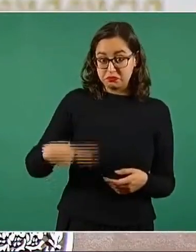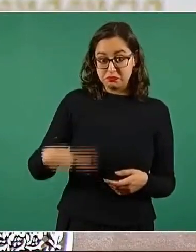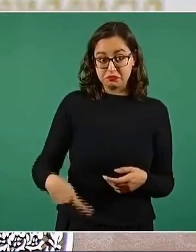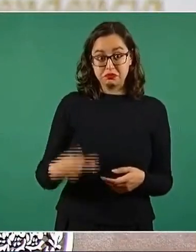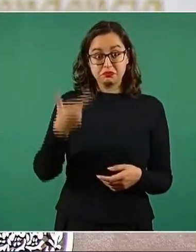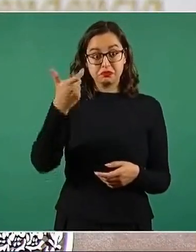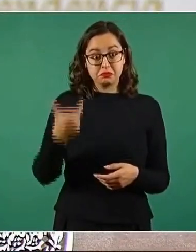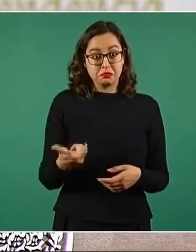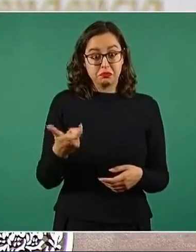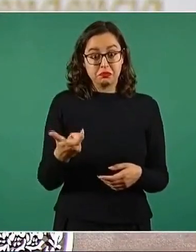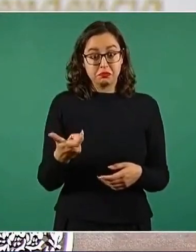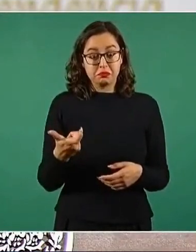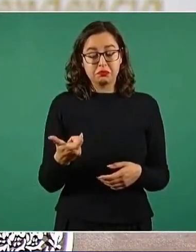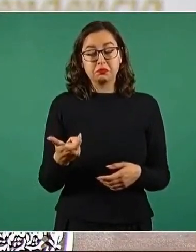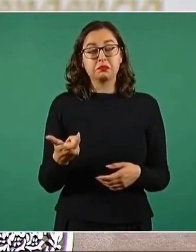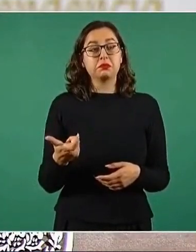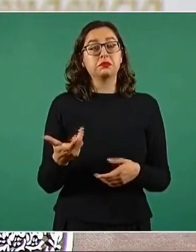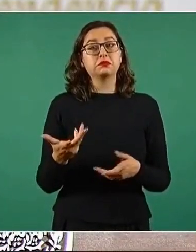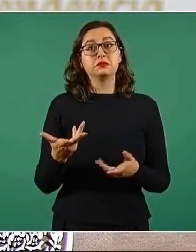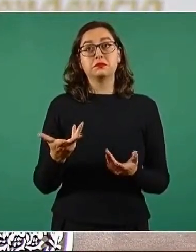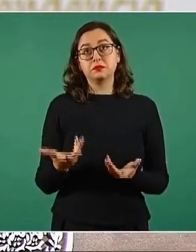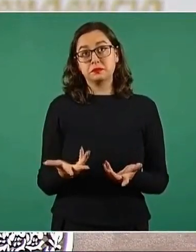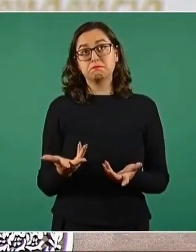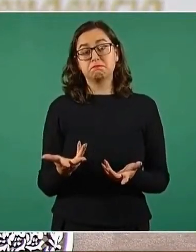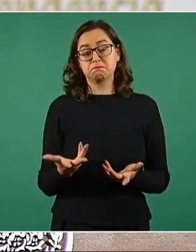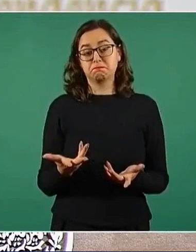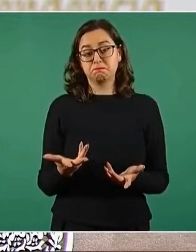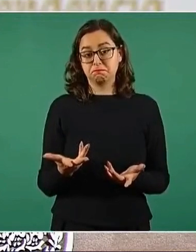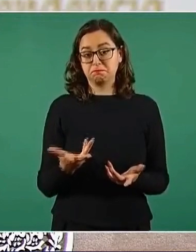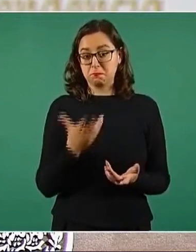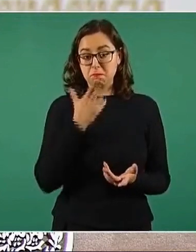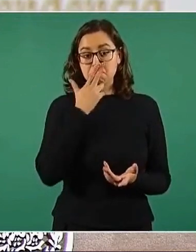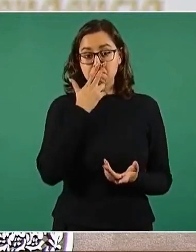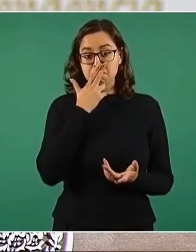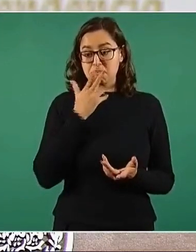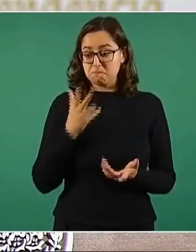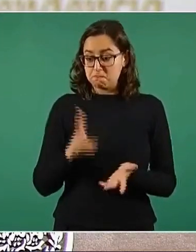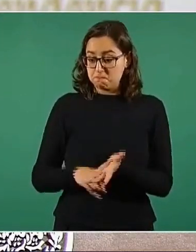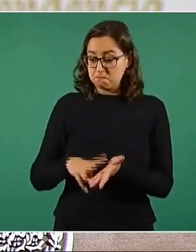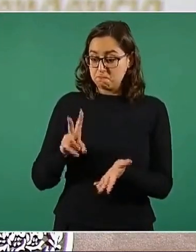ha apreciado,